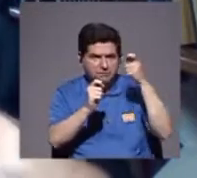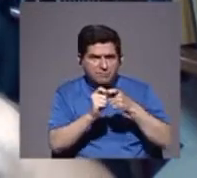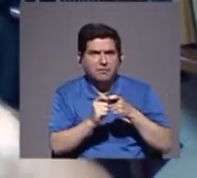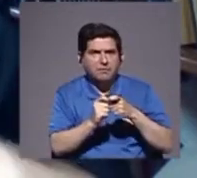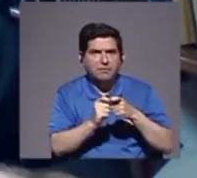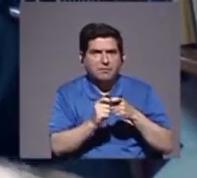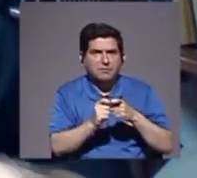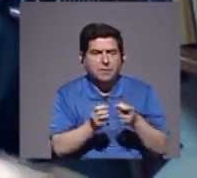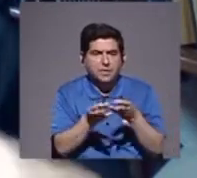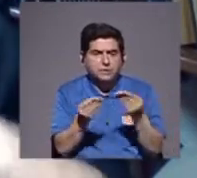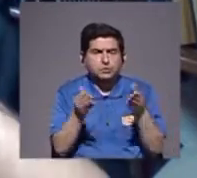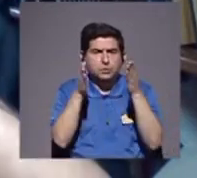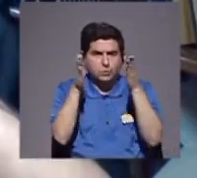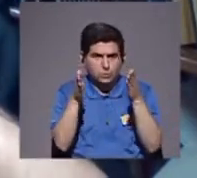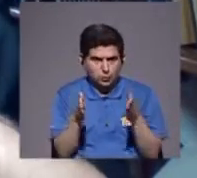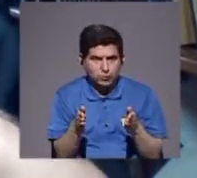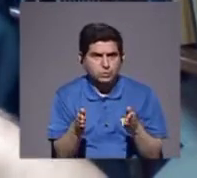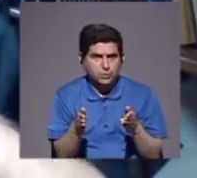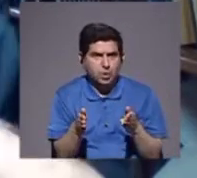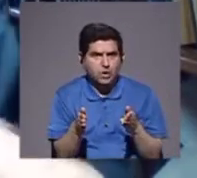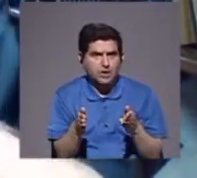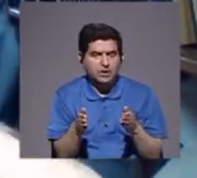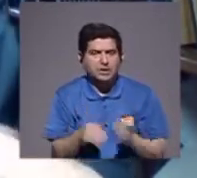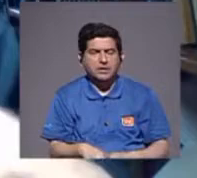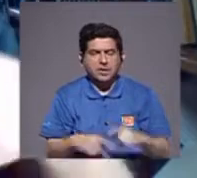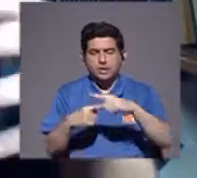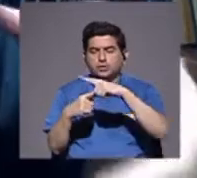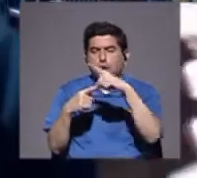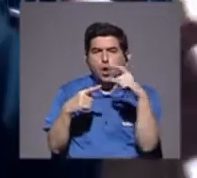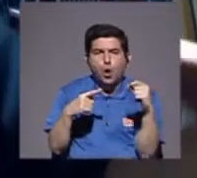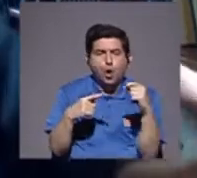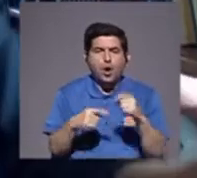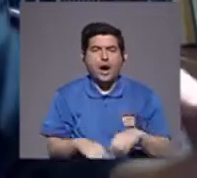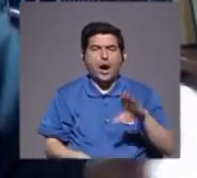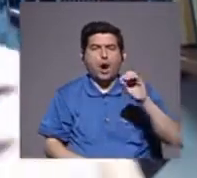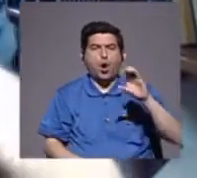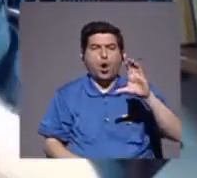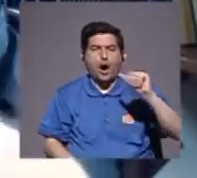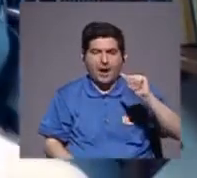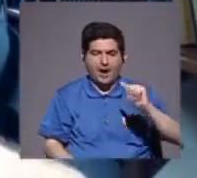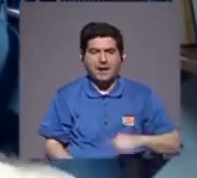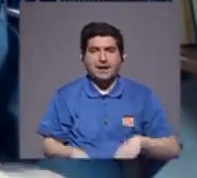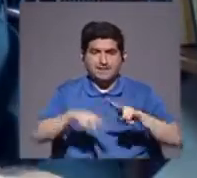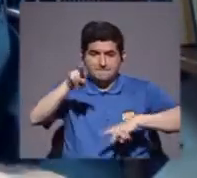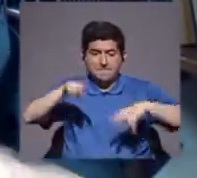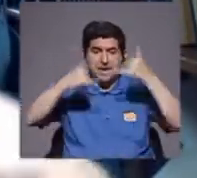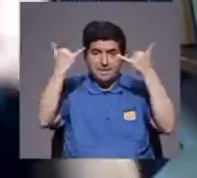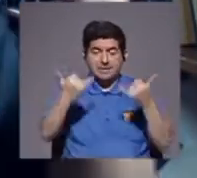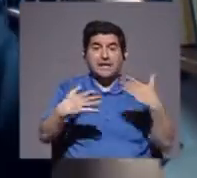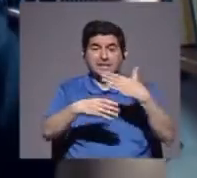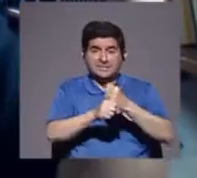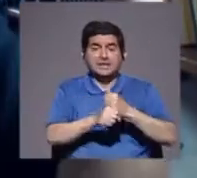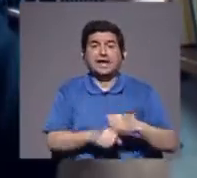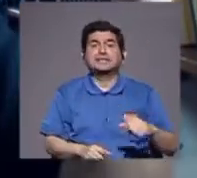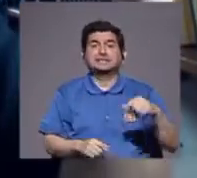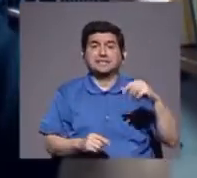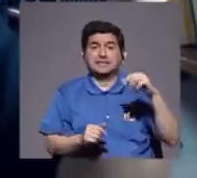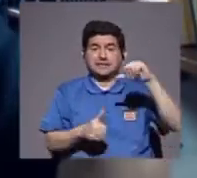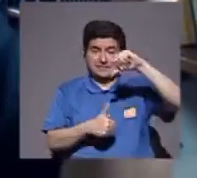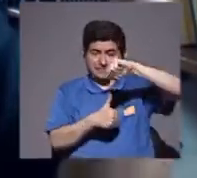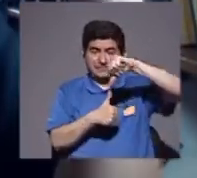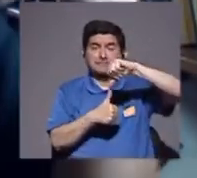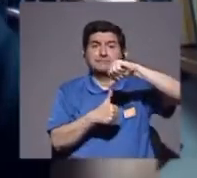de que, los productores, de la hoja de coca, lograron variedades, que ya se producen, en Centroamérica, estamos hablando,